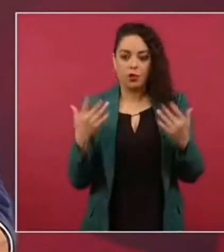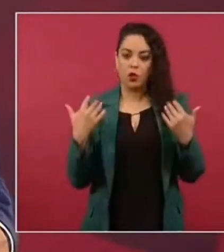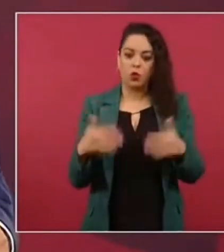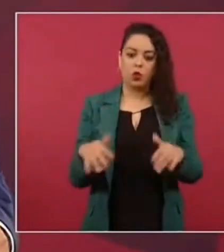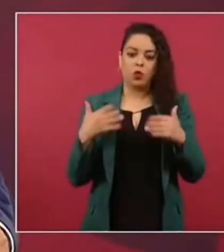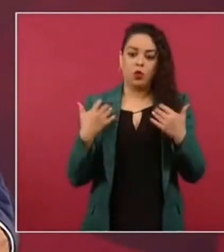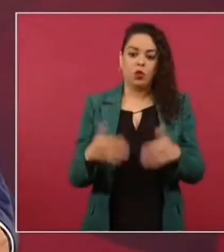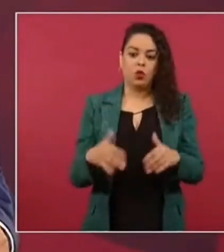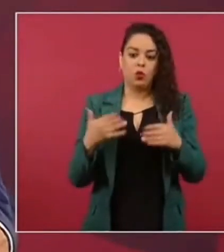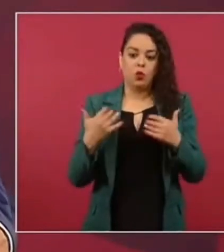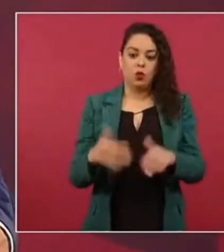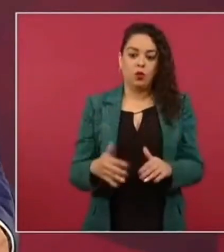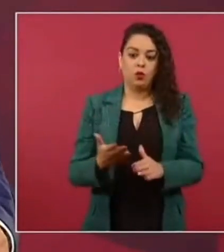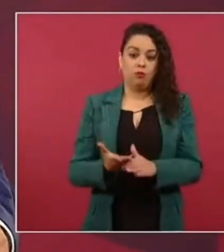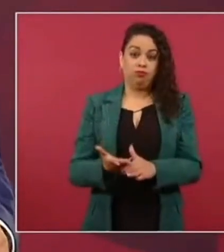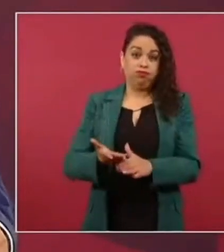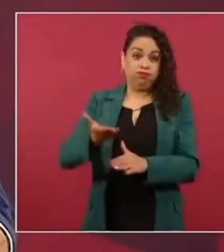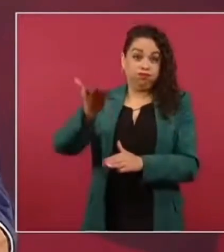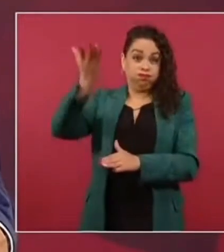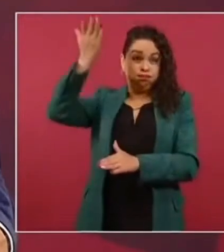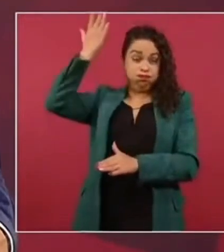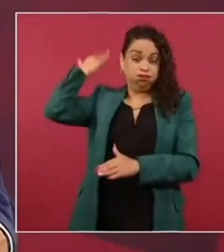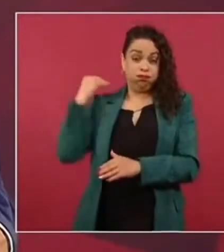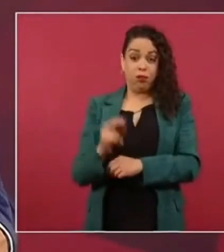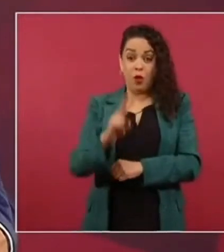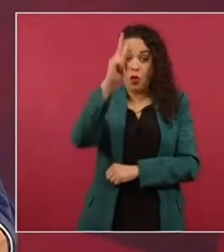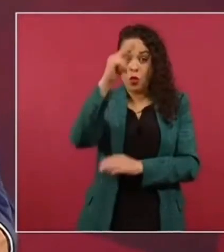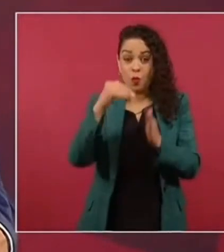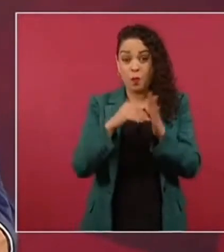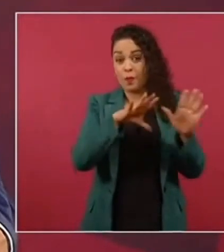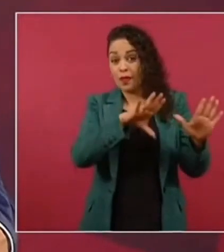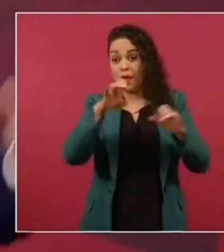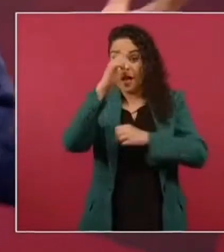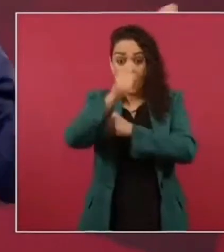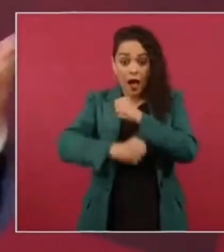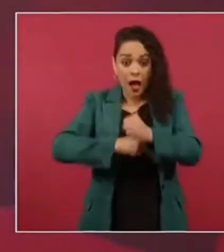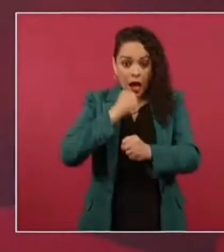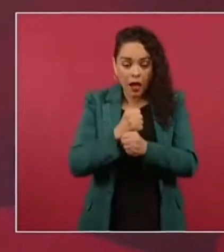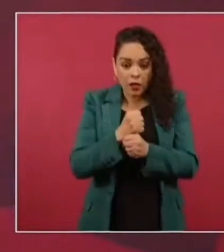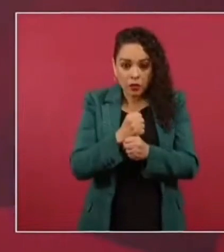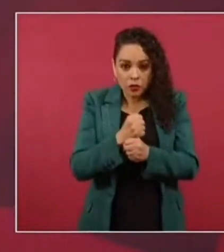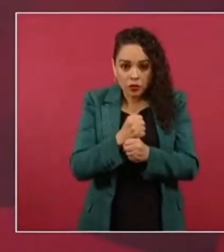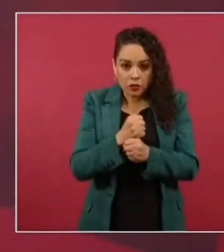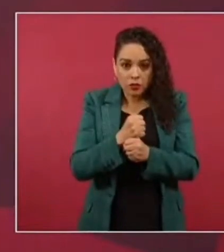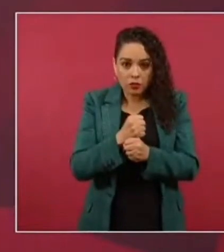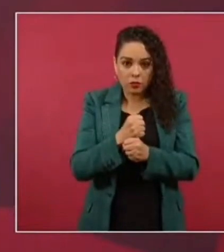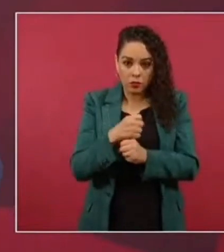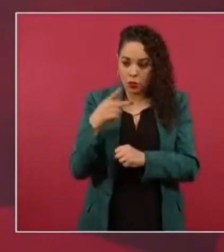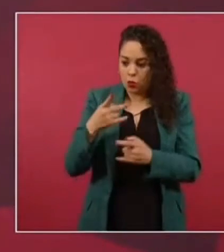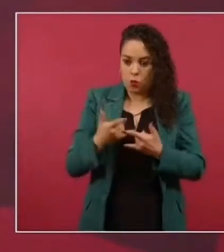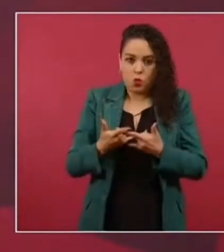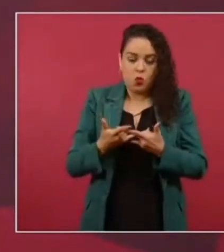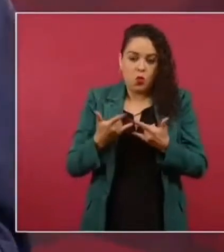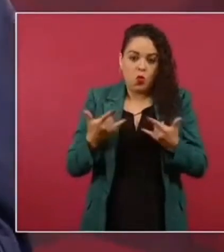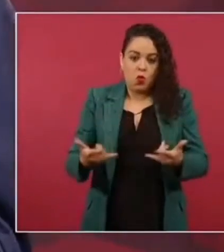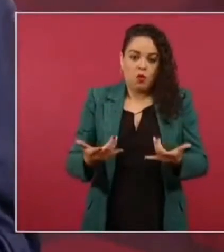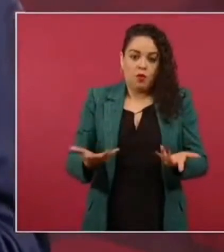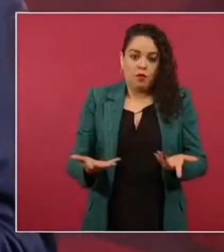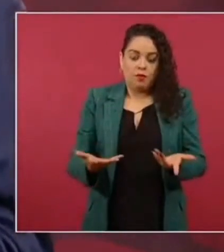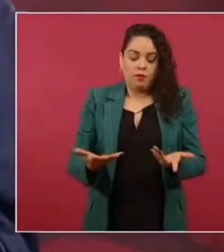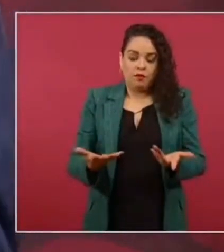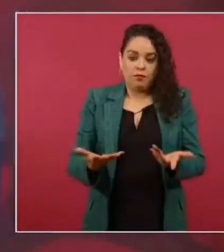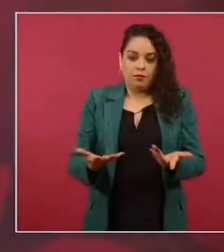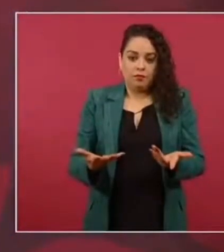dos mil quinientos años para ubicarnos los europeos llegaron